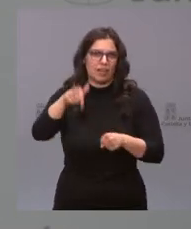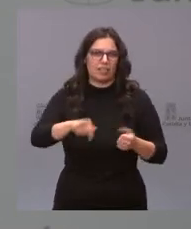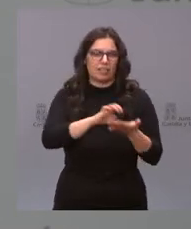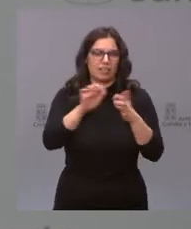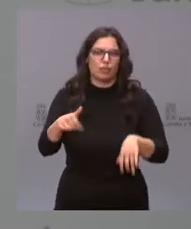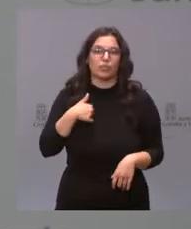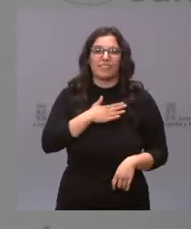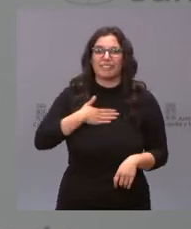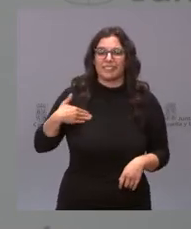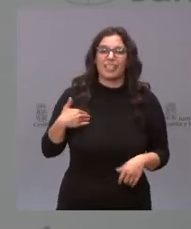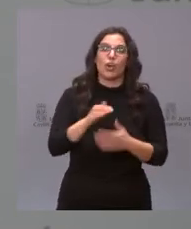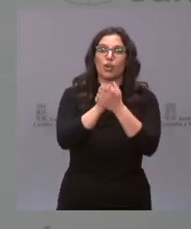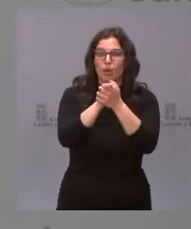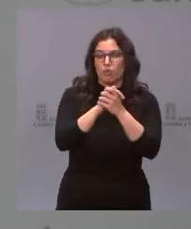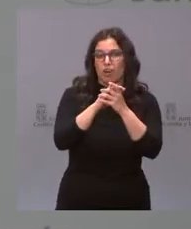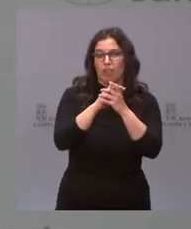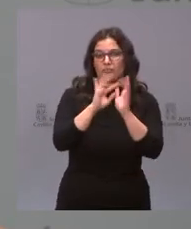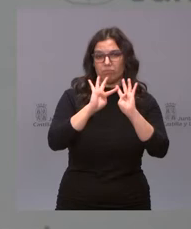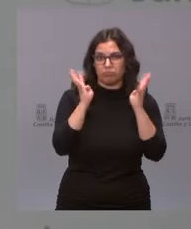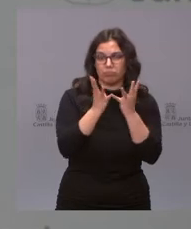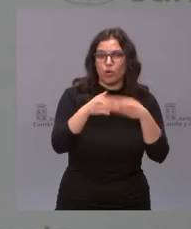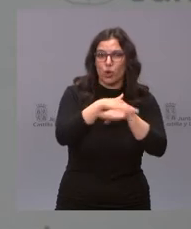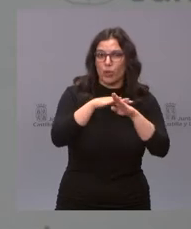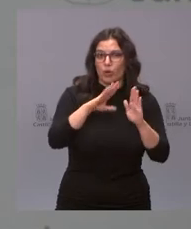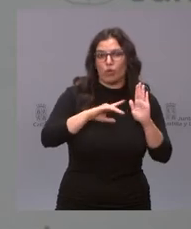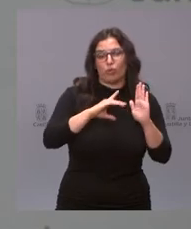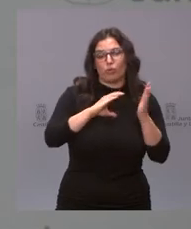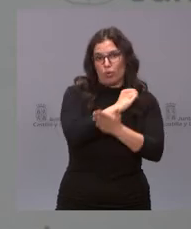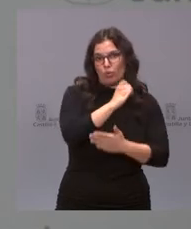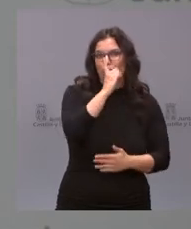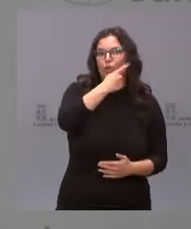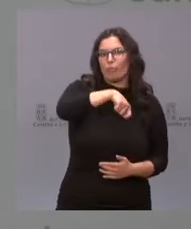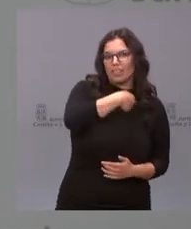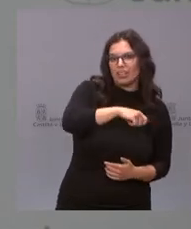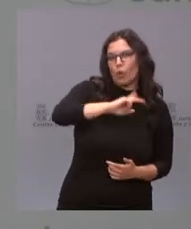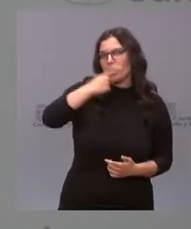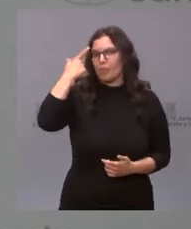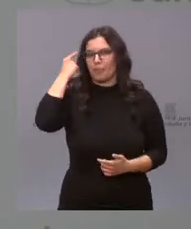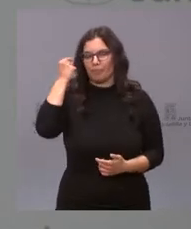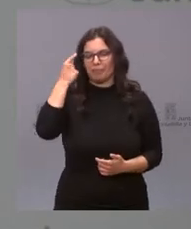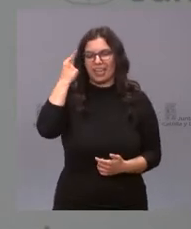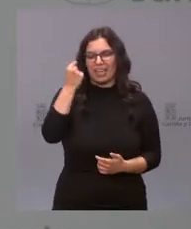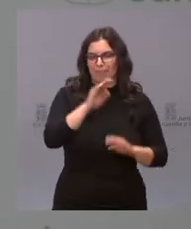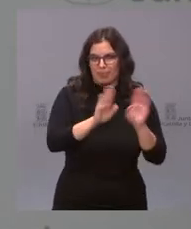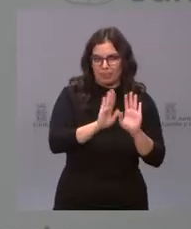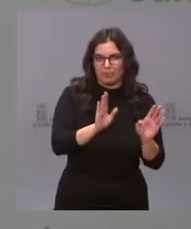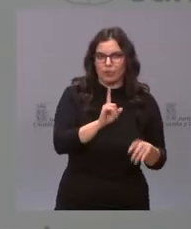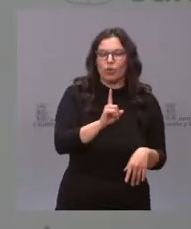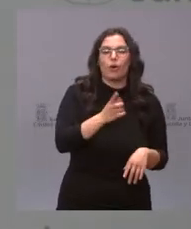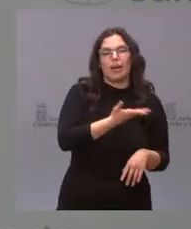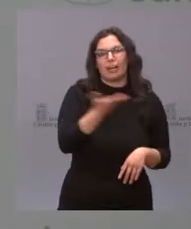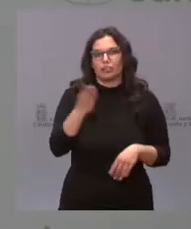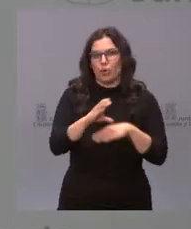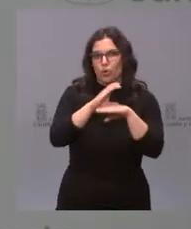Quiero felicitar a todo el gobierno, no solo al presidente, por supuesto, y no solo a nuestro vicepresidente Francisco Igea, sino a todos los